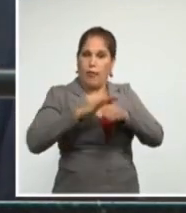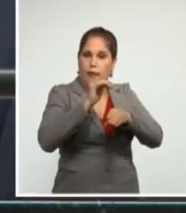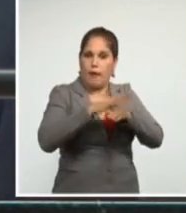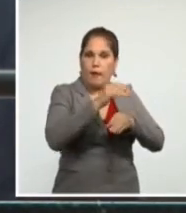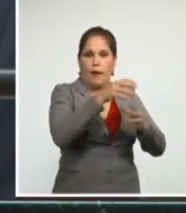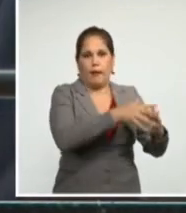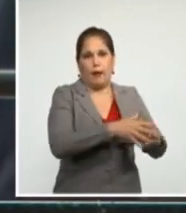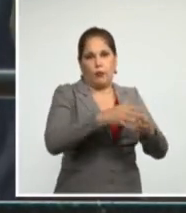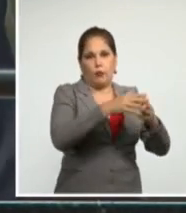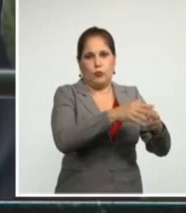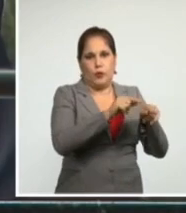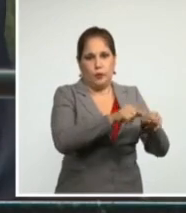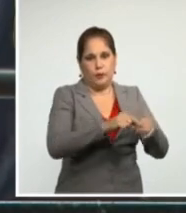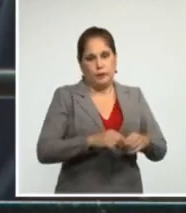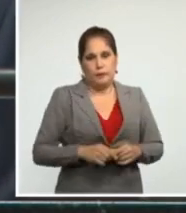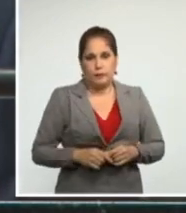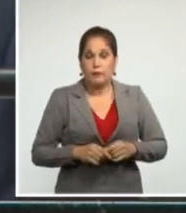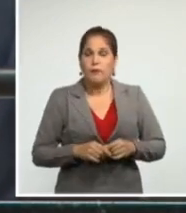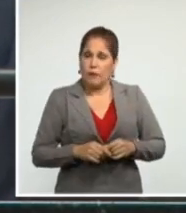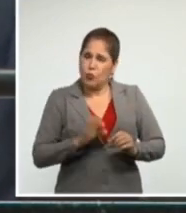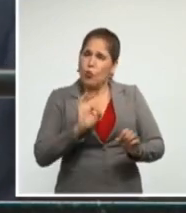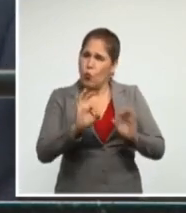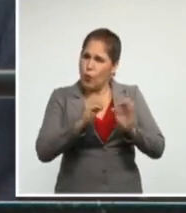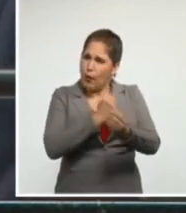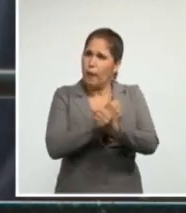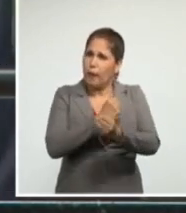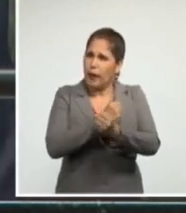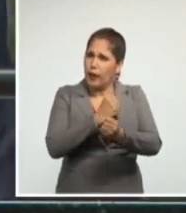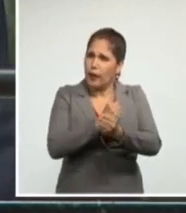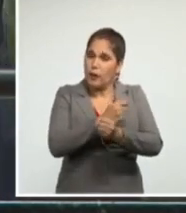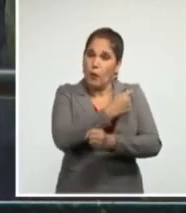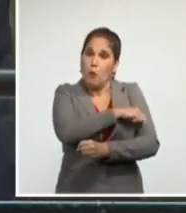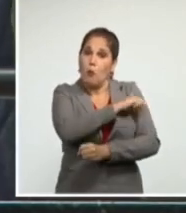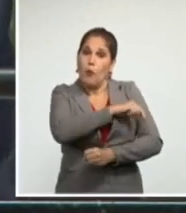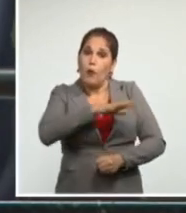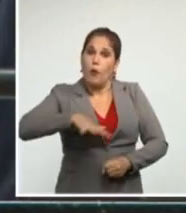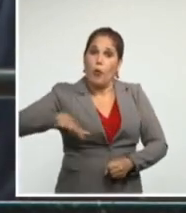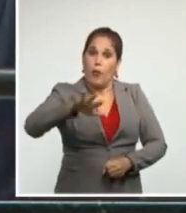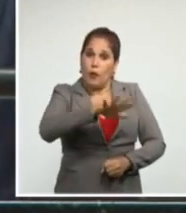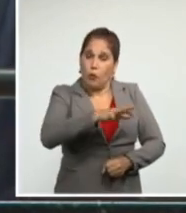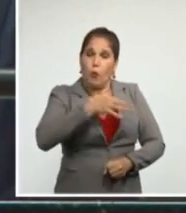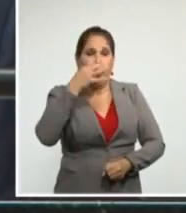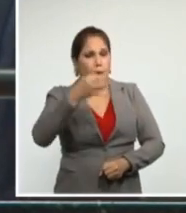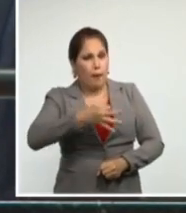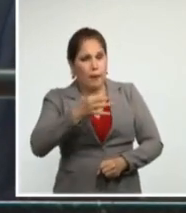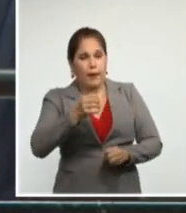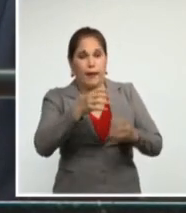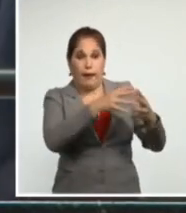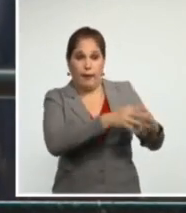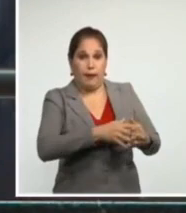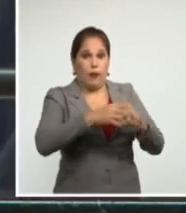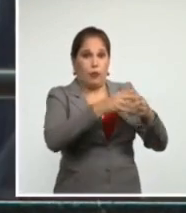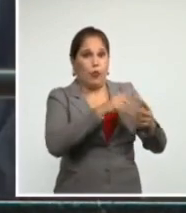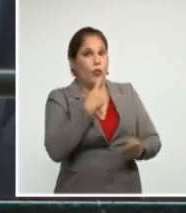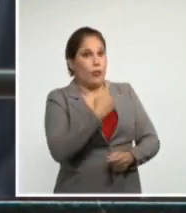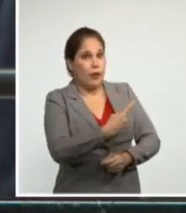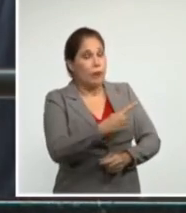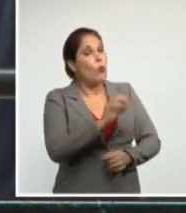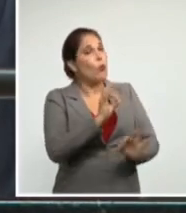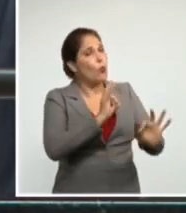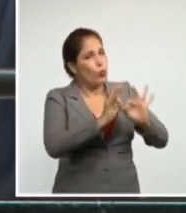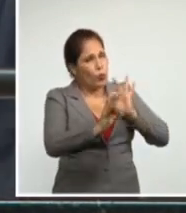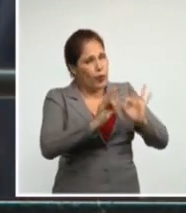peligrosa sobre la que hemos alertado al gobierno estadounidense quien tiene la